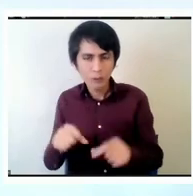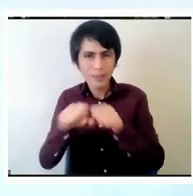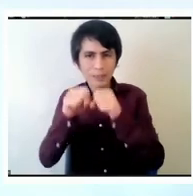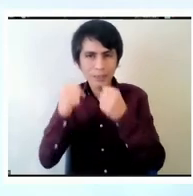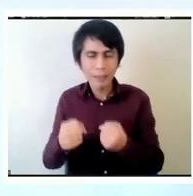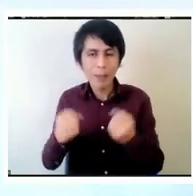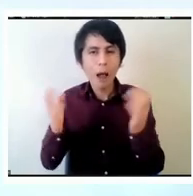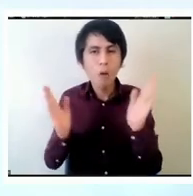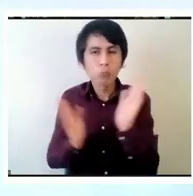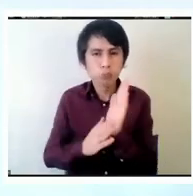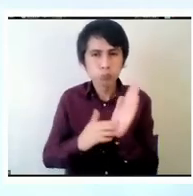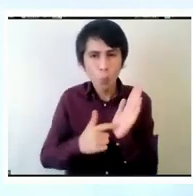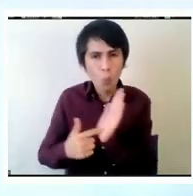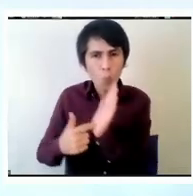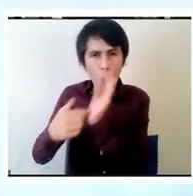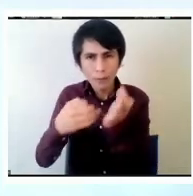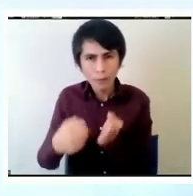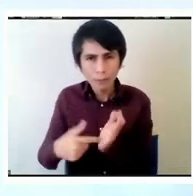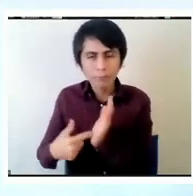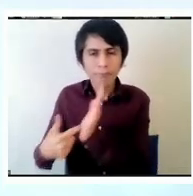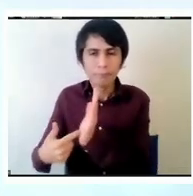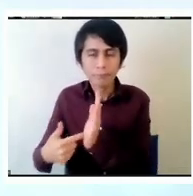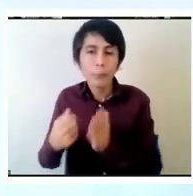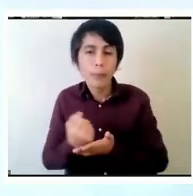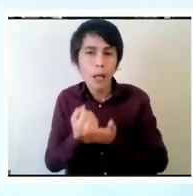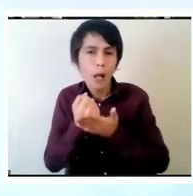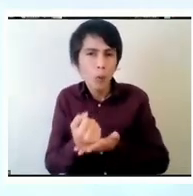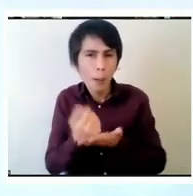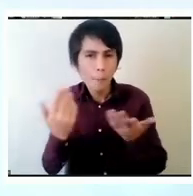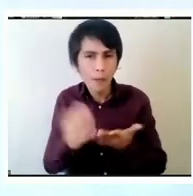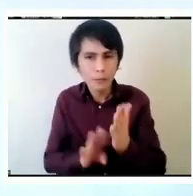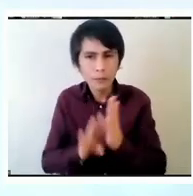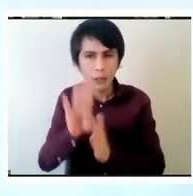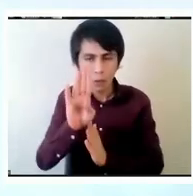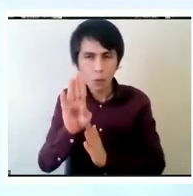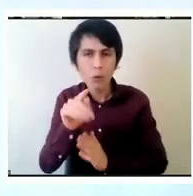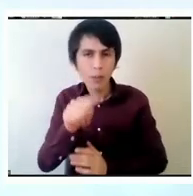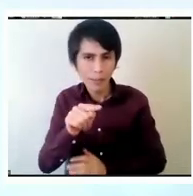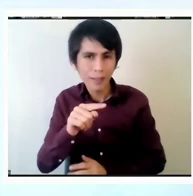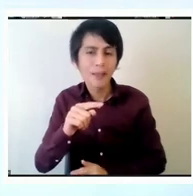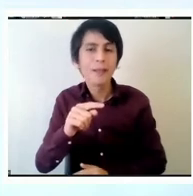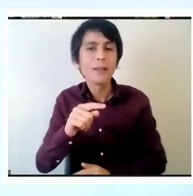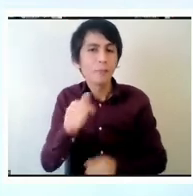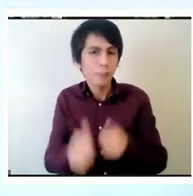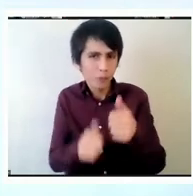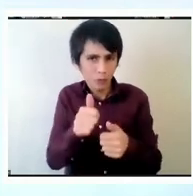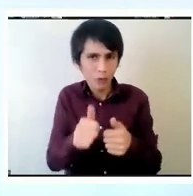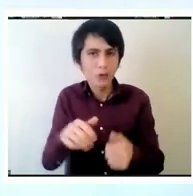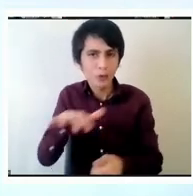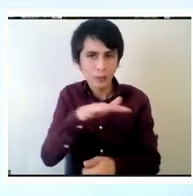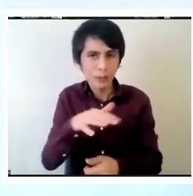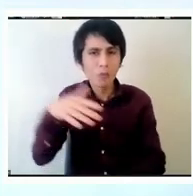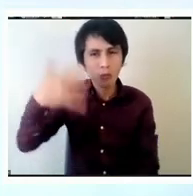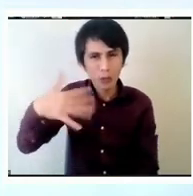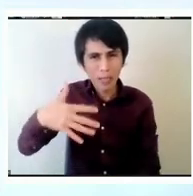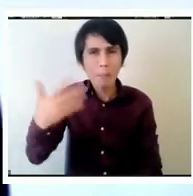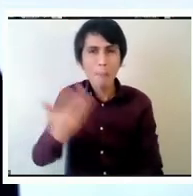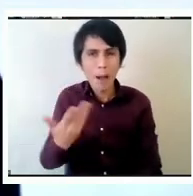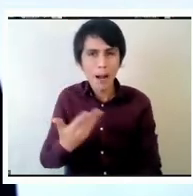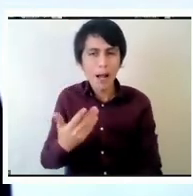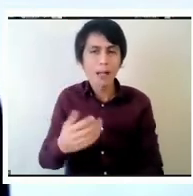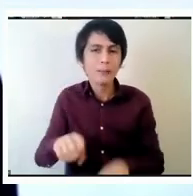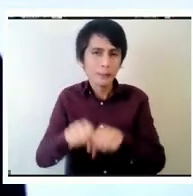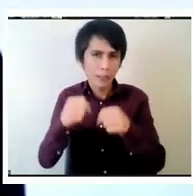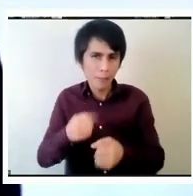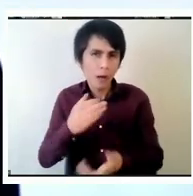desarrollo de ese capital profesional que es fundamental para el desarrollo de los sistemas escolares y de la experiencia